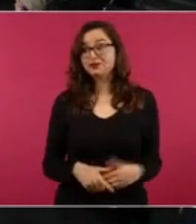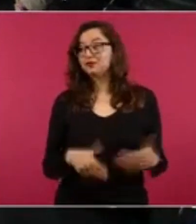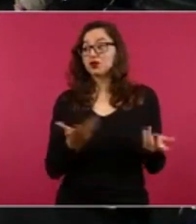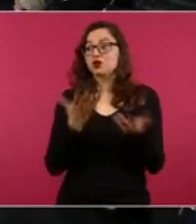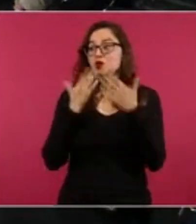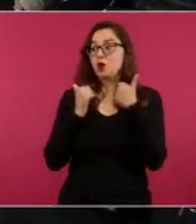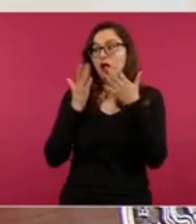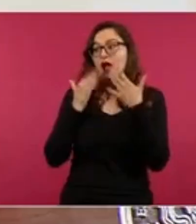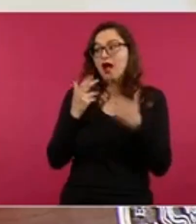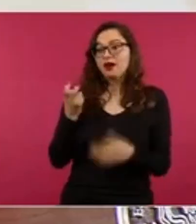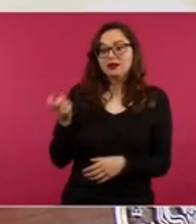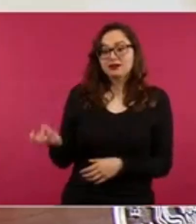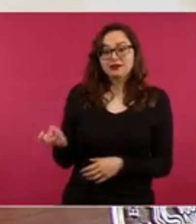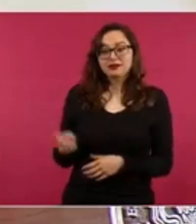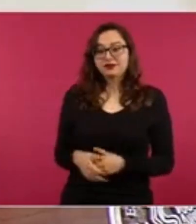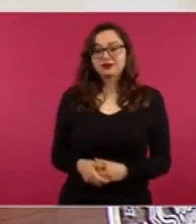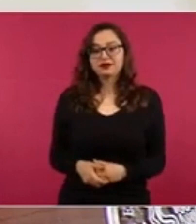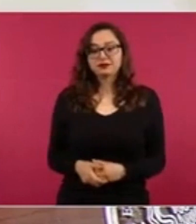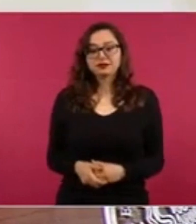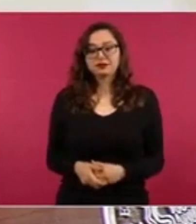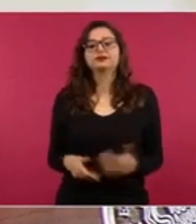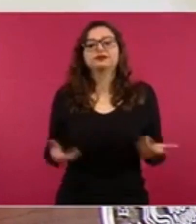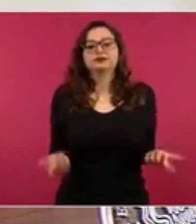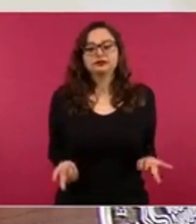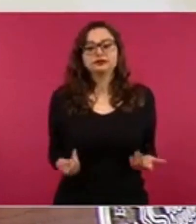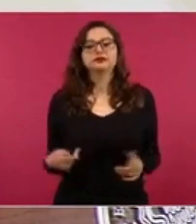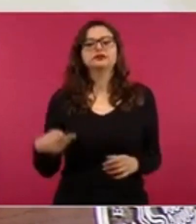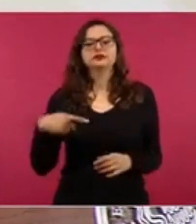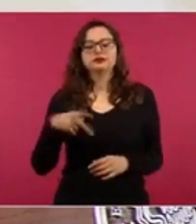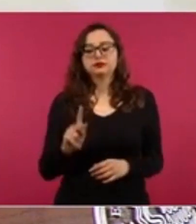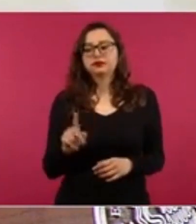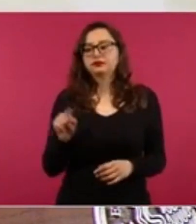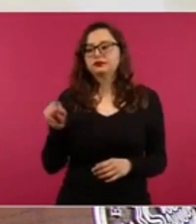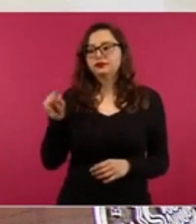llamada verdad histórica,